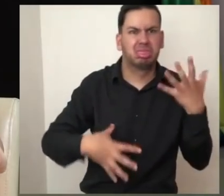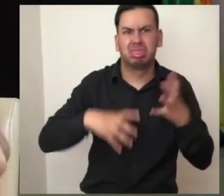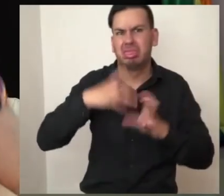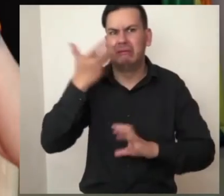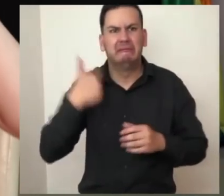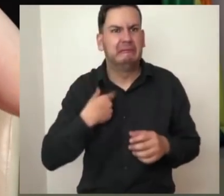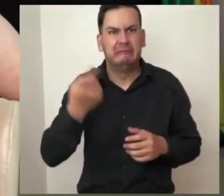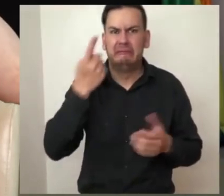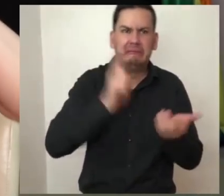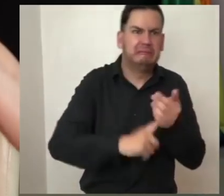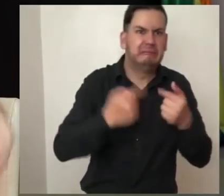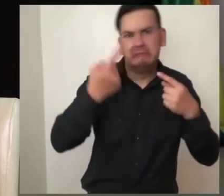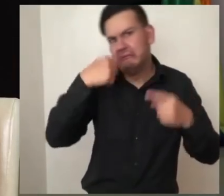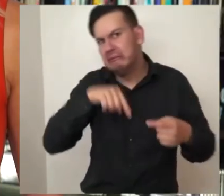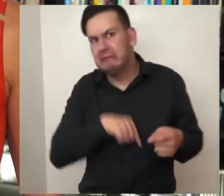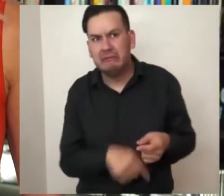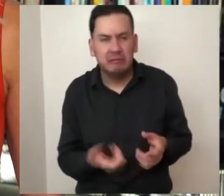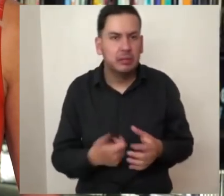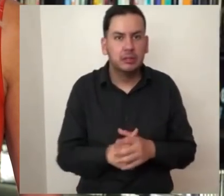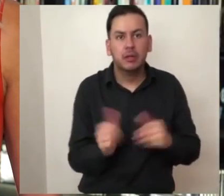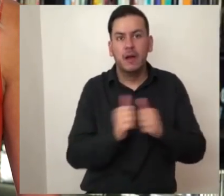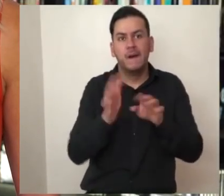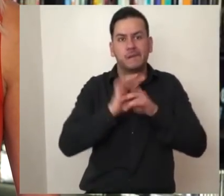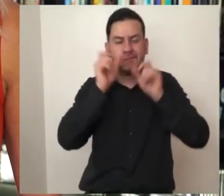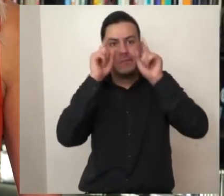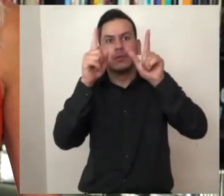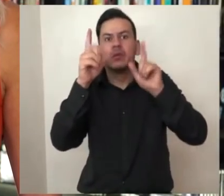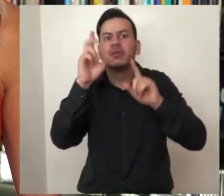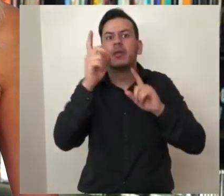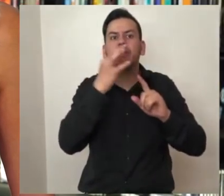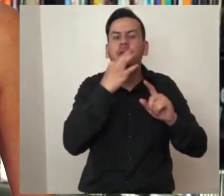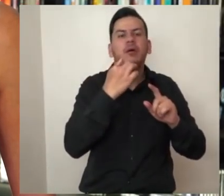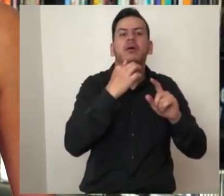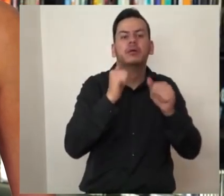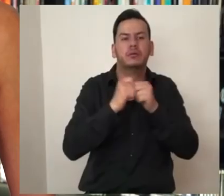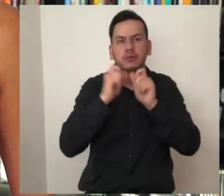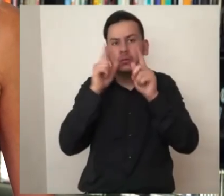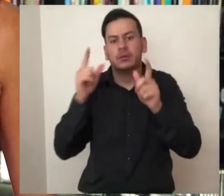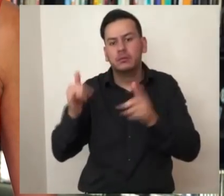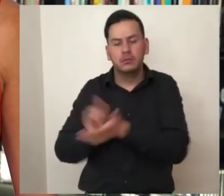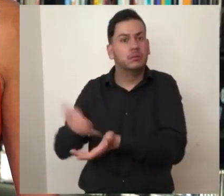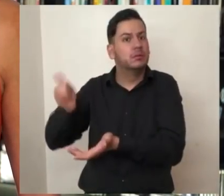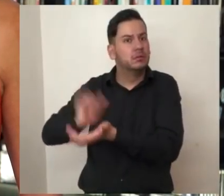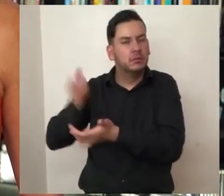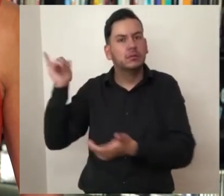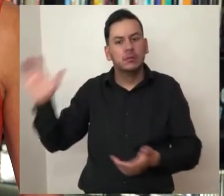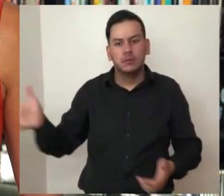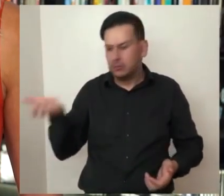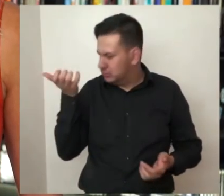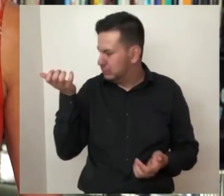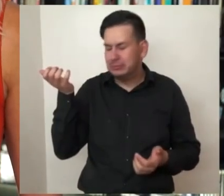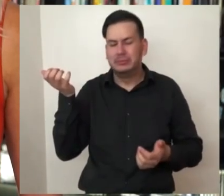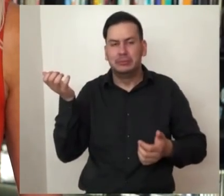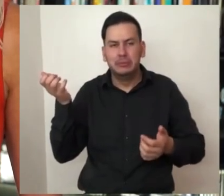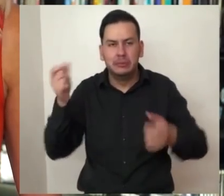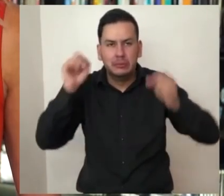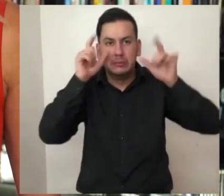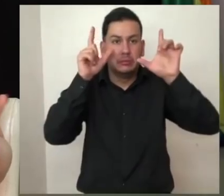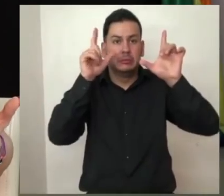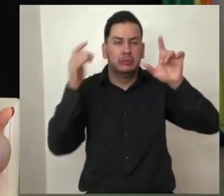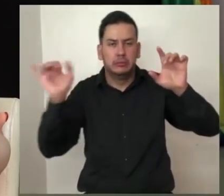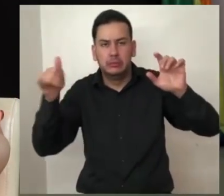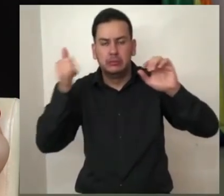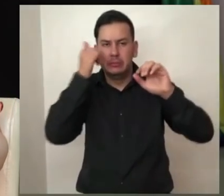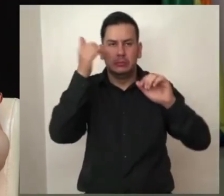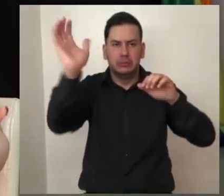que también a ustedes les pasa. Todos sabemos que te despiertas 30 segundos justo antes de la llamada de la oficina. Carlita no engañes a nadie, a nadie.